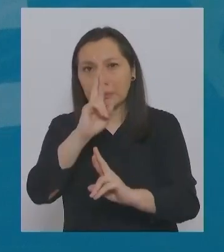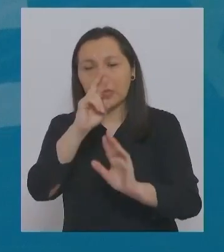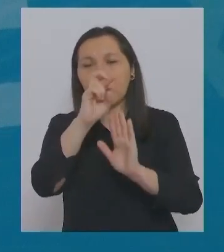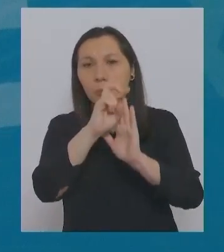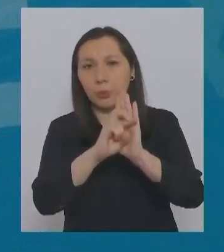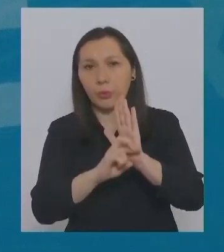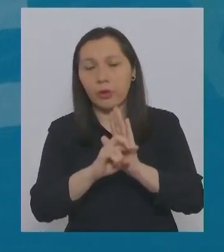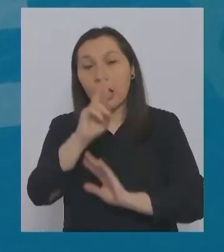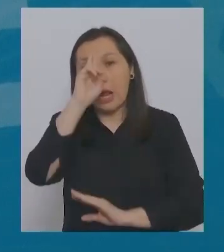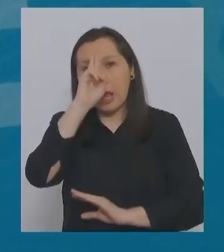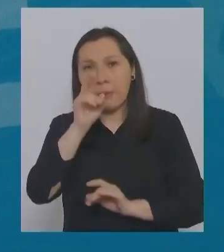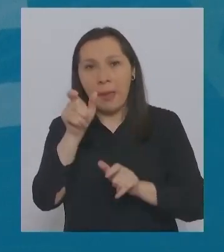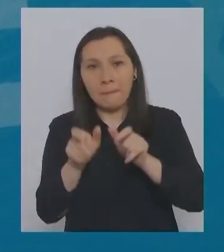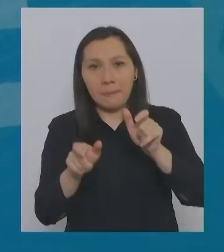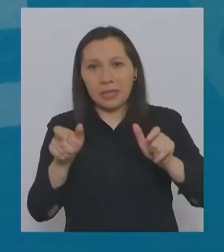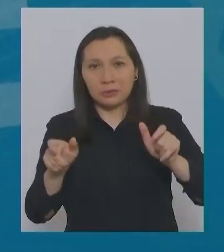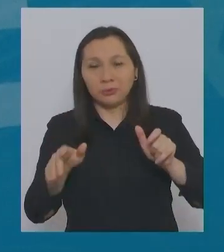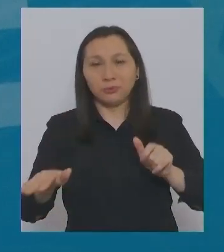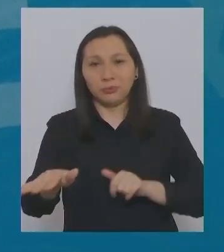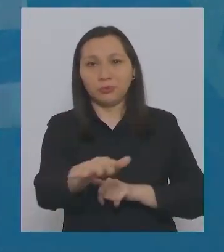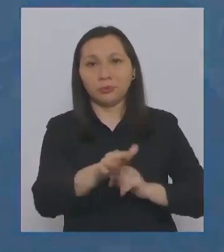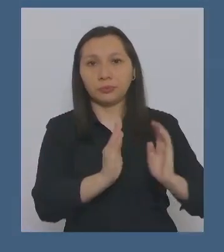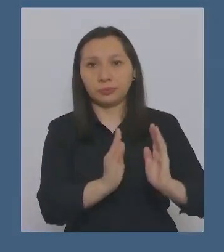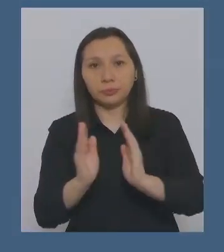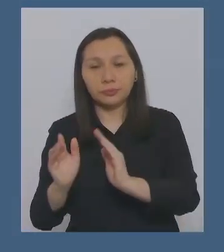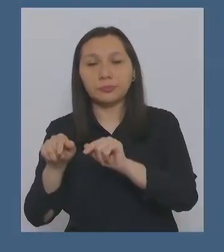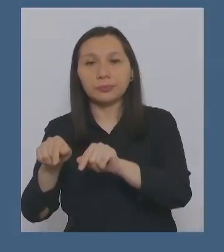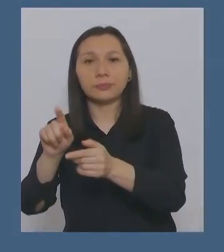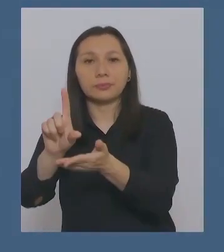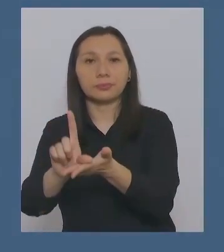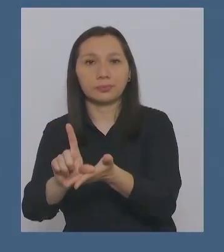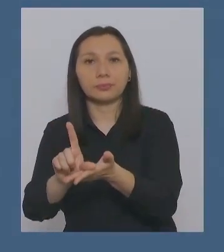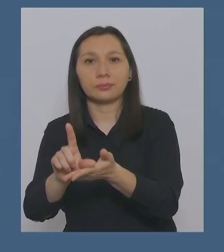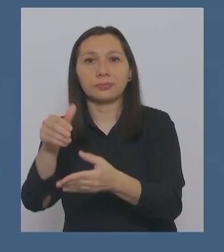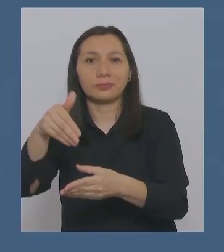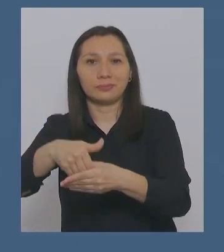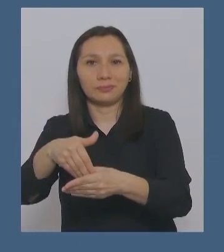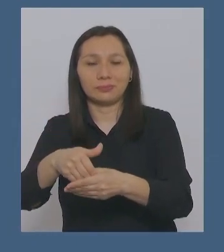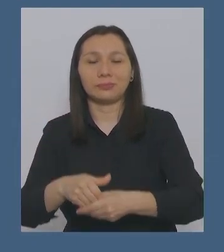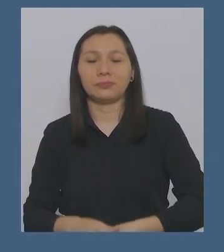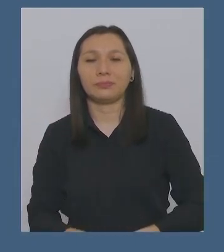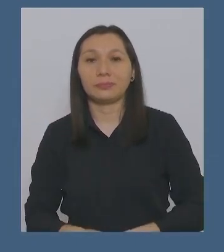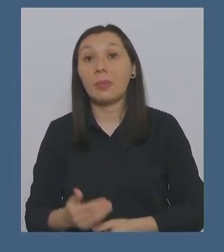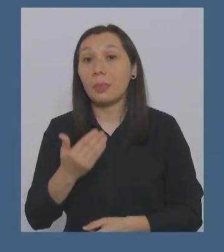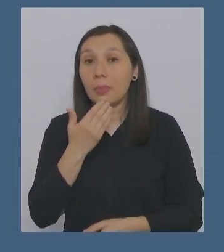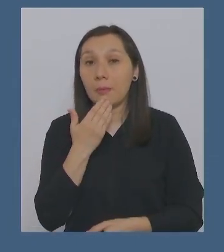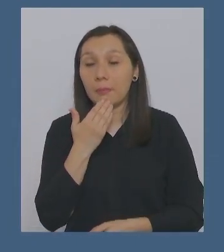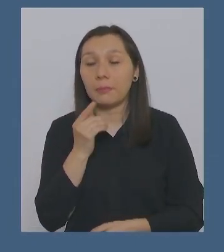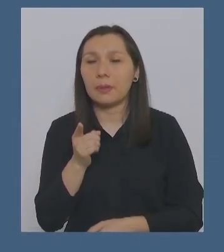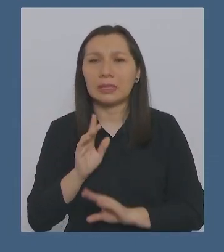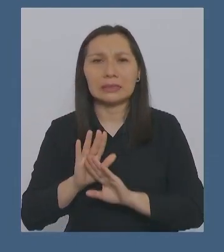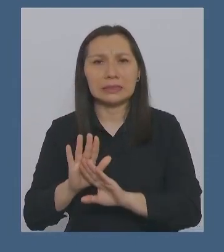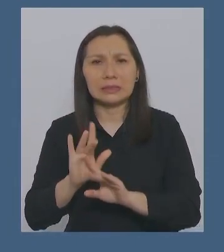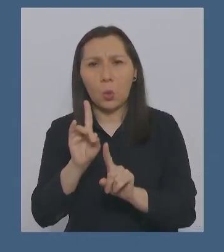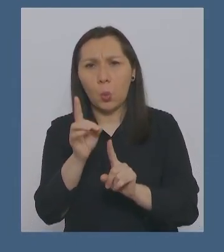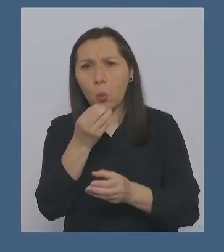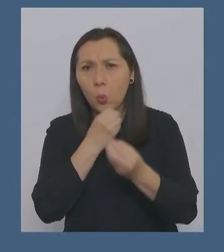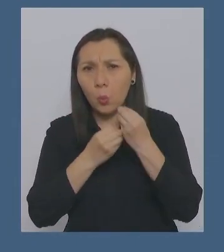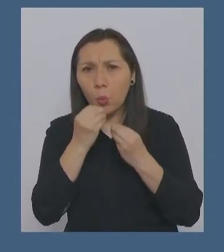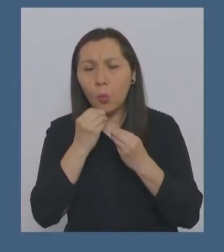protocolos. Respete a las personas que están ordenando el lugar de votación. También, evite comer.